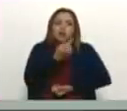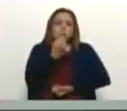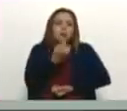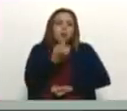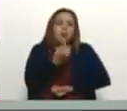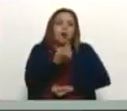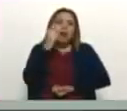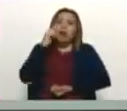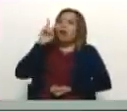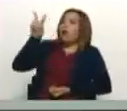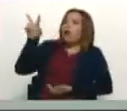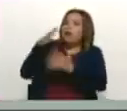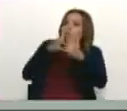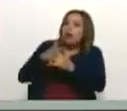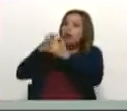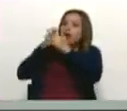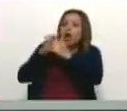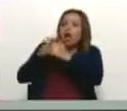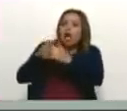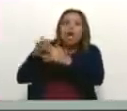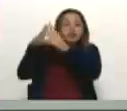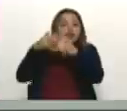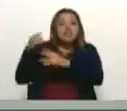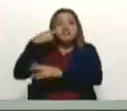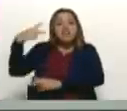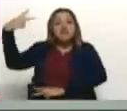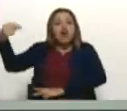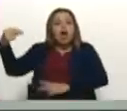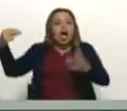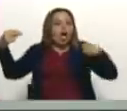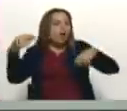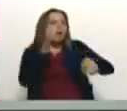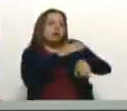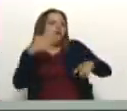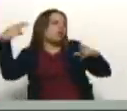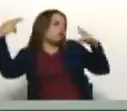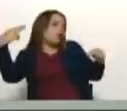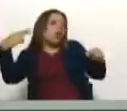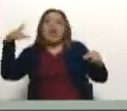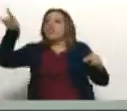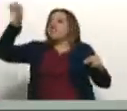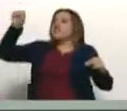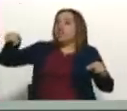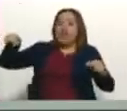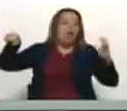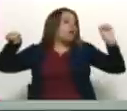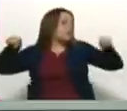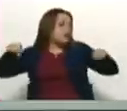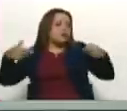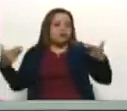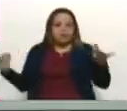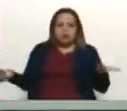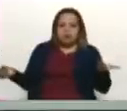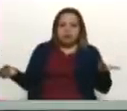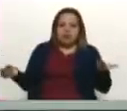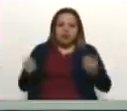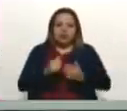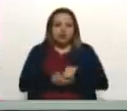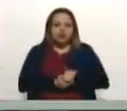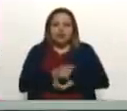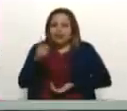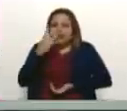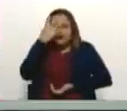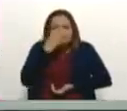El norte dice que no, ellos dicen que no. Miran para el norte, el norte dice que sí, ellos dicen que sí. Eso da